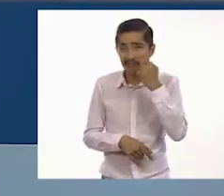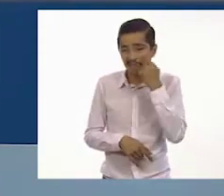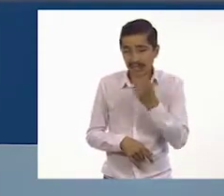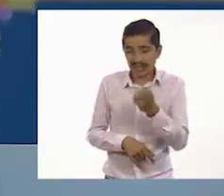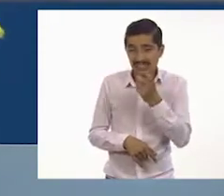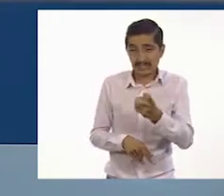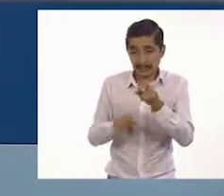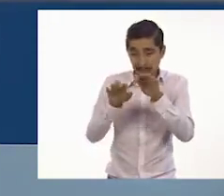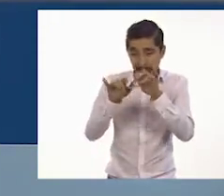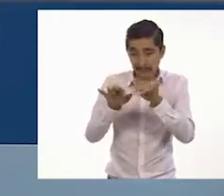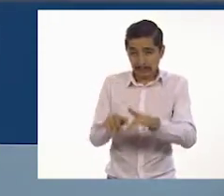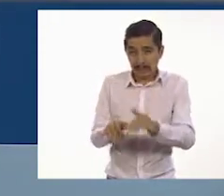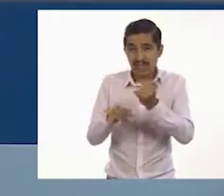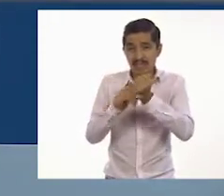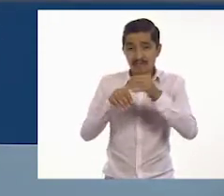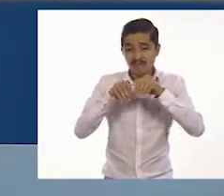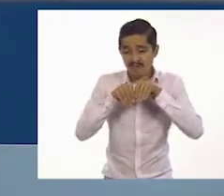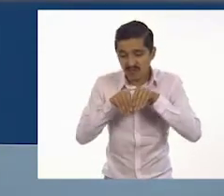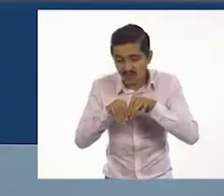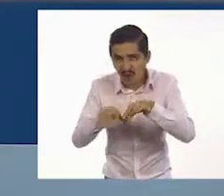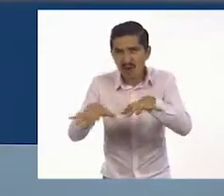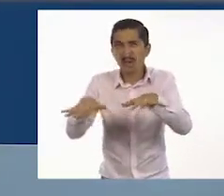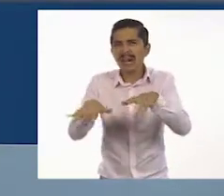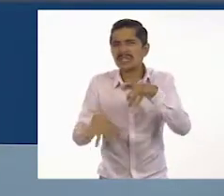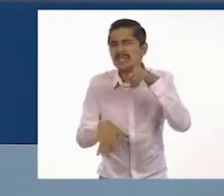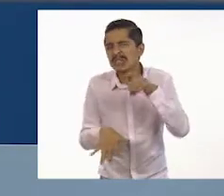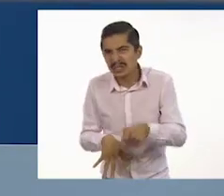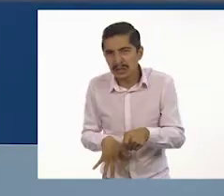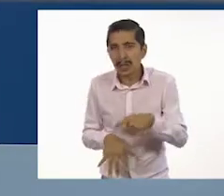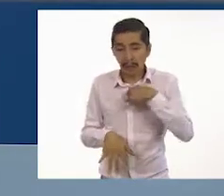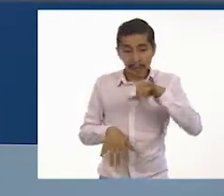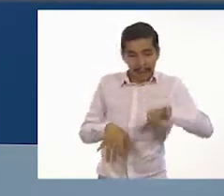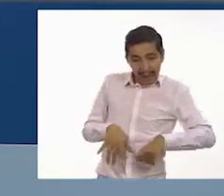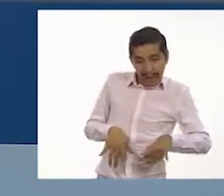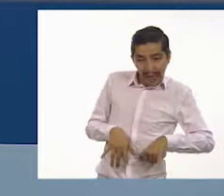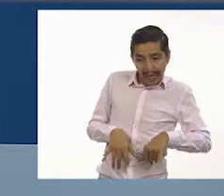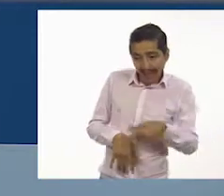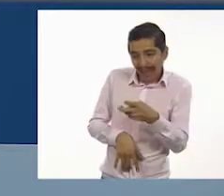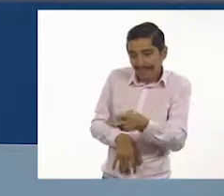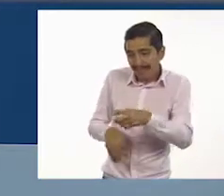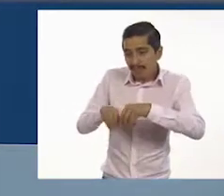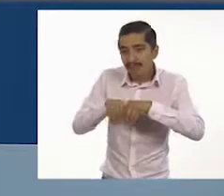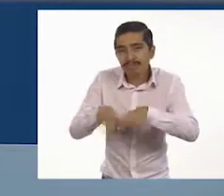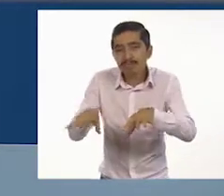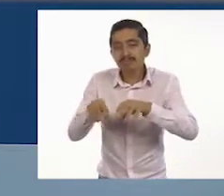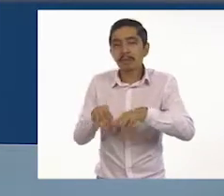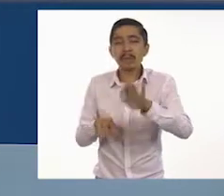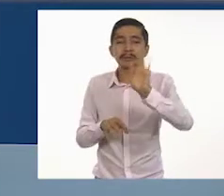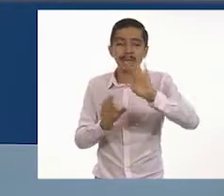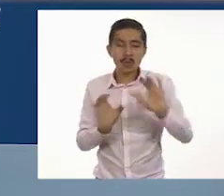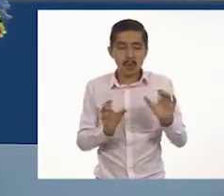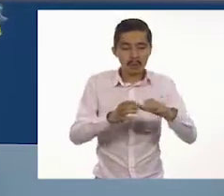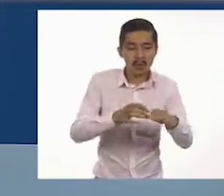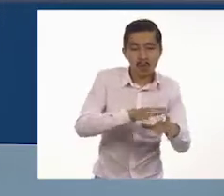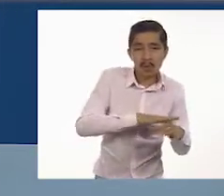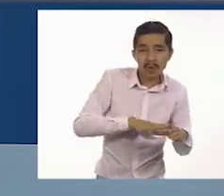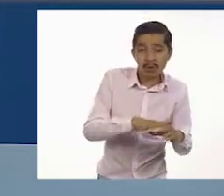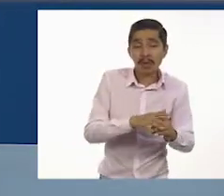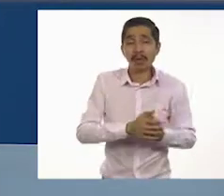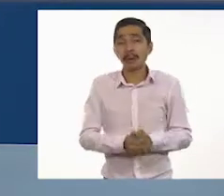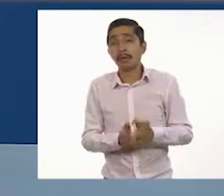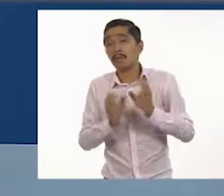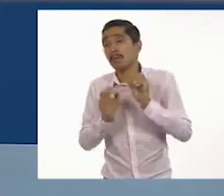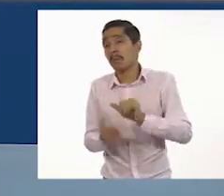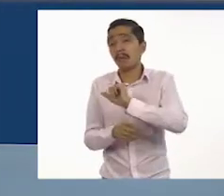que informa aspectos que nos pueden interesar acerca de una comunidad o de